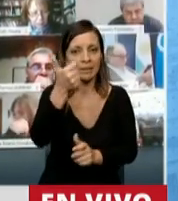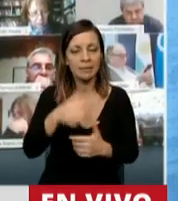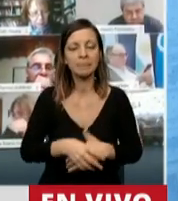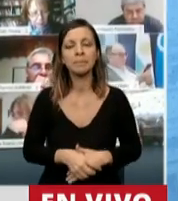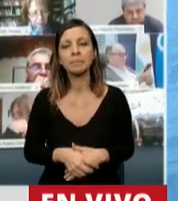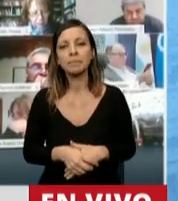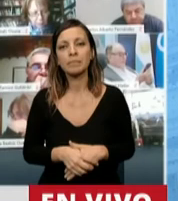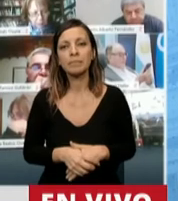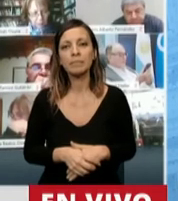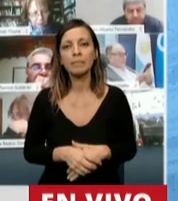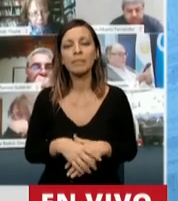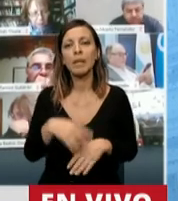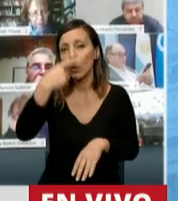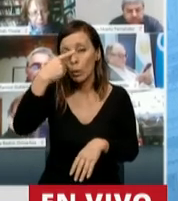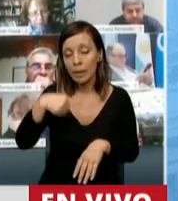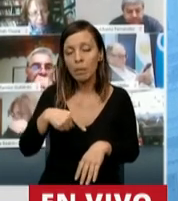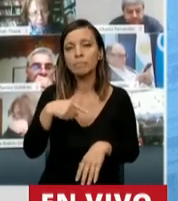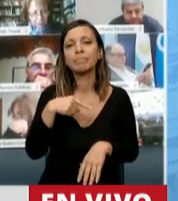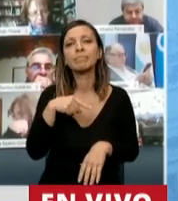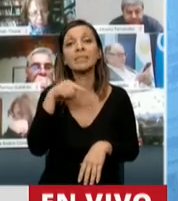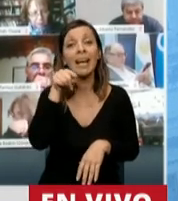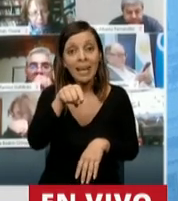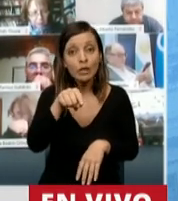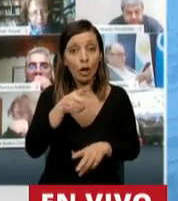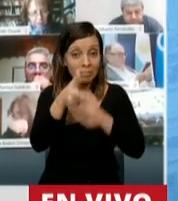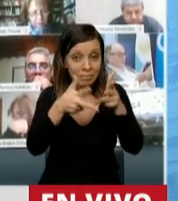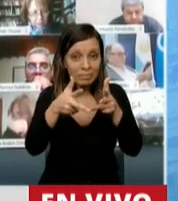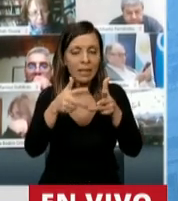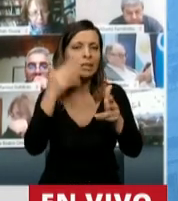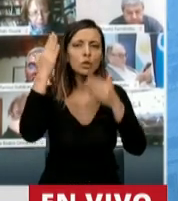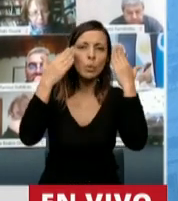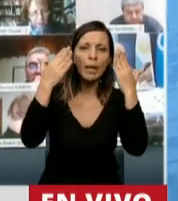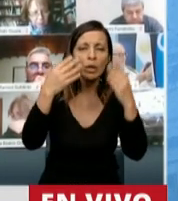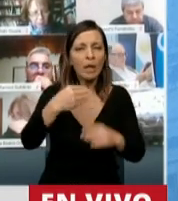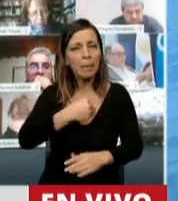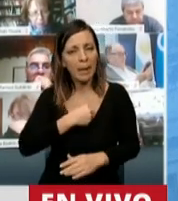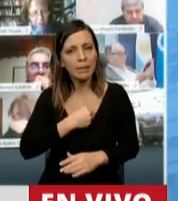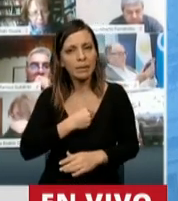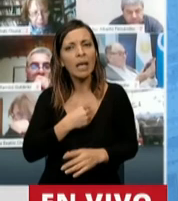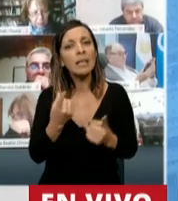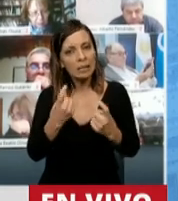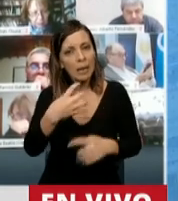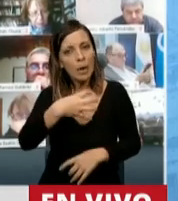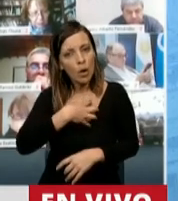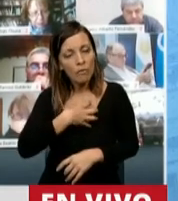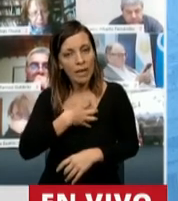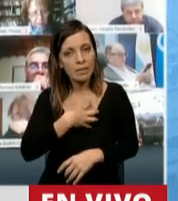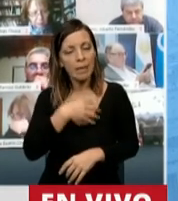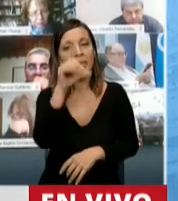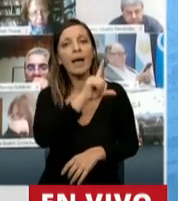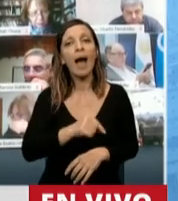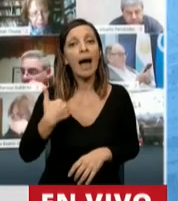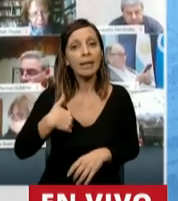presidente, estos son los sueños, las esperanzas. Tenemos que tener fe y confianza. La Argentina